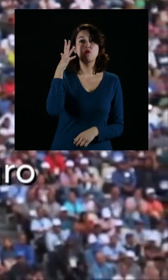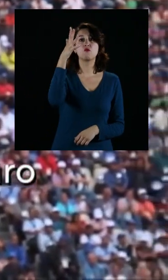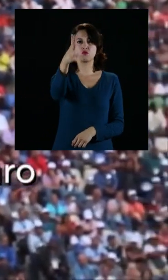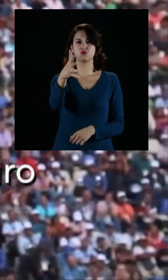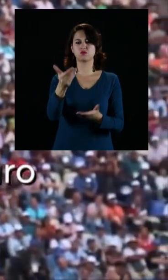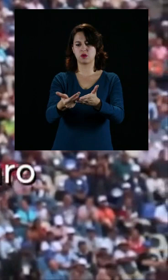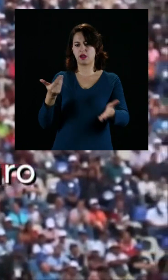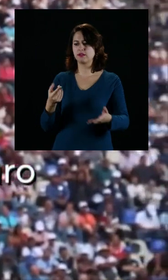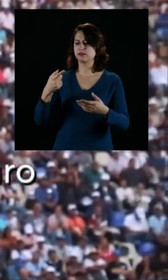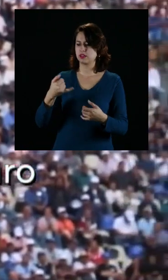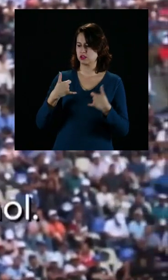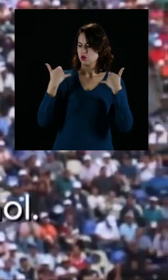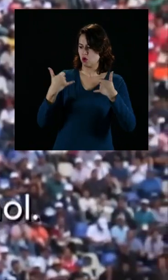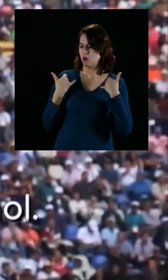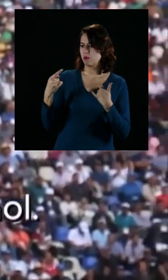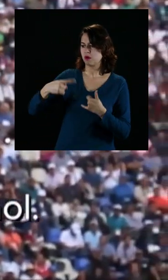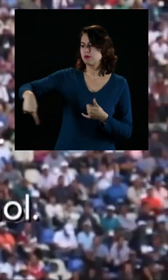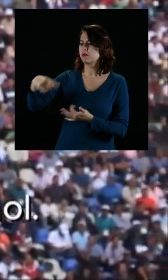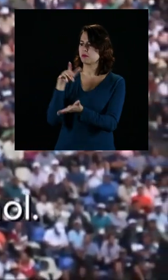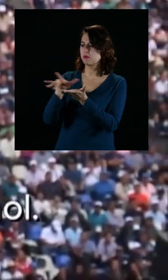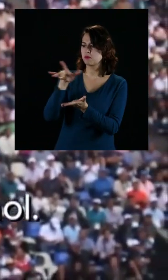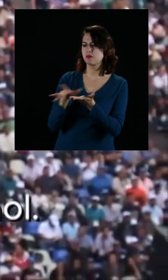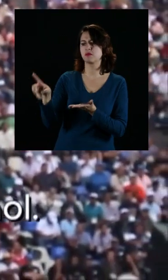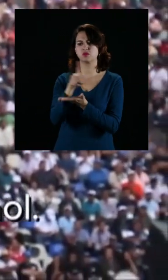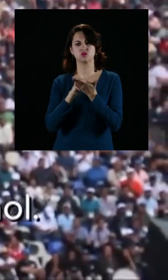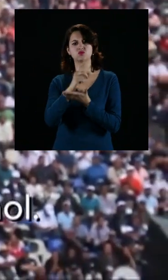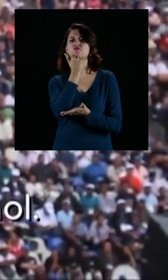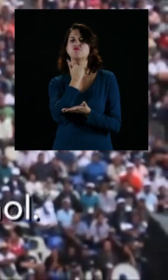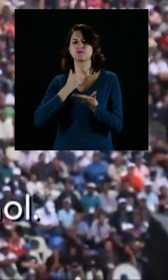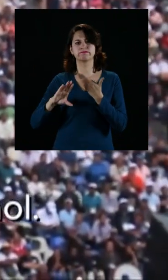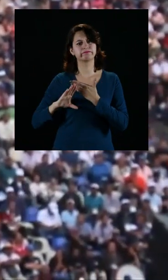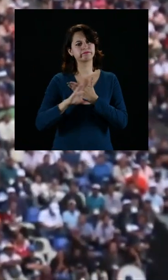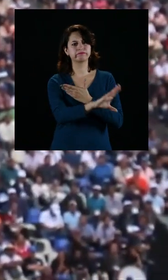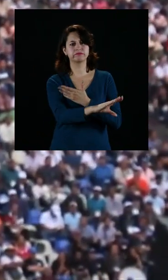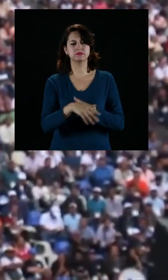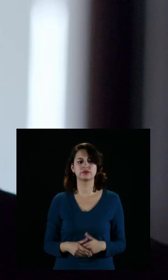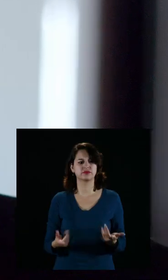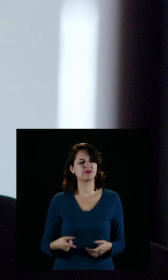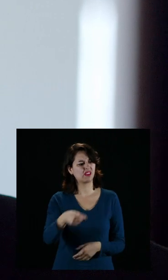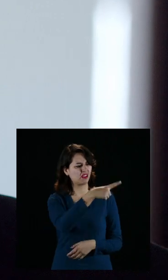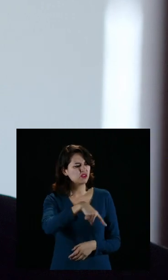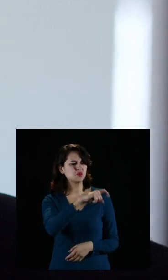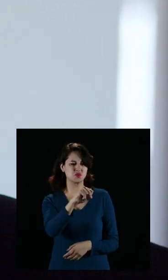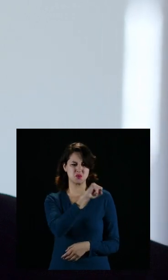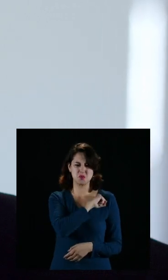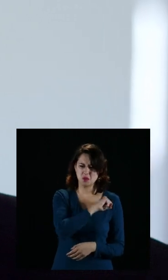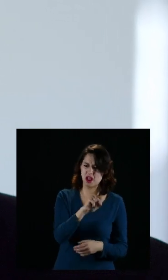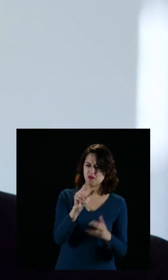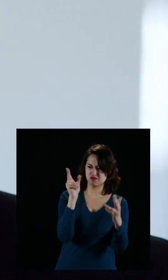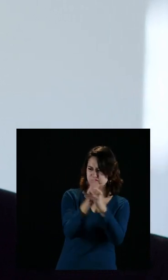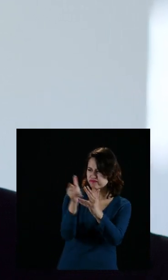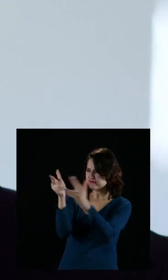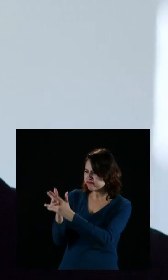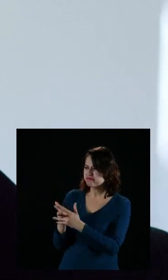apoyando a los jóvenes fuera de las drogas y fuera del alcohol. No van a ganar